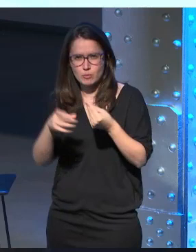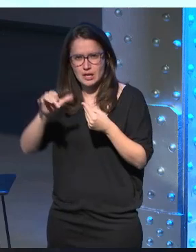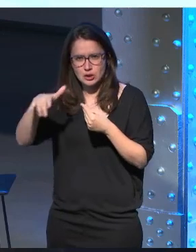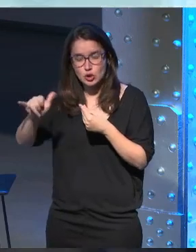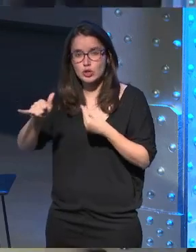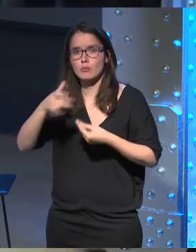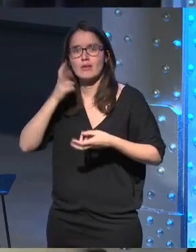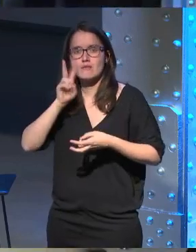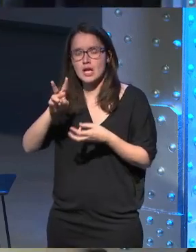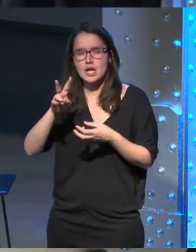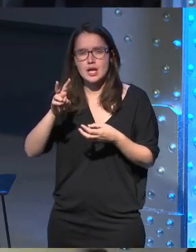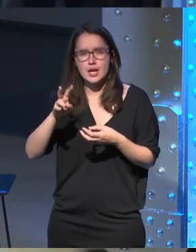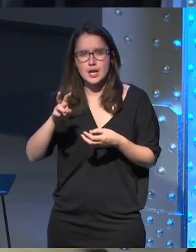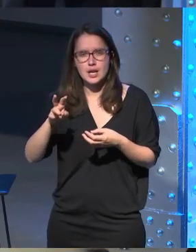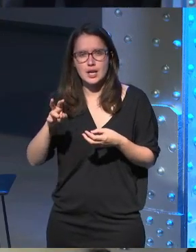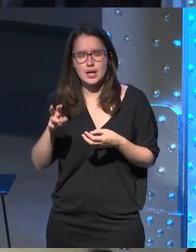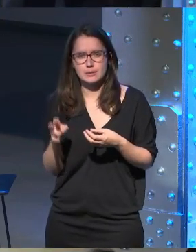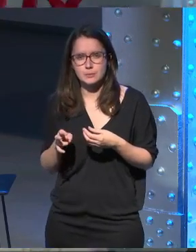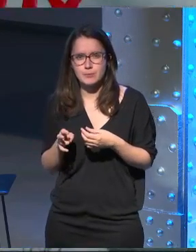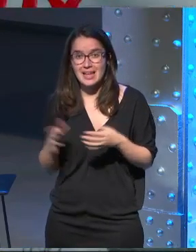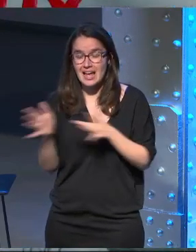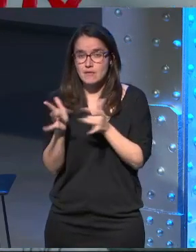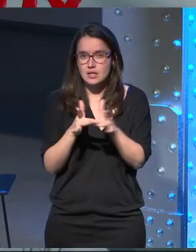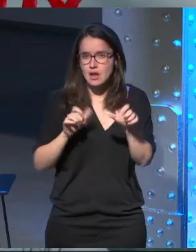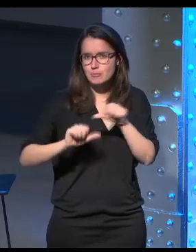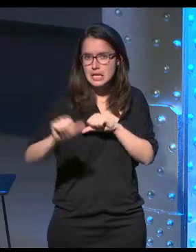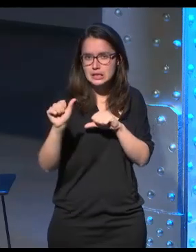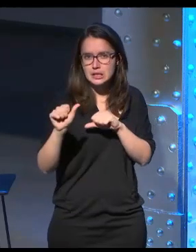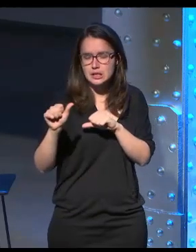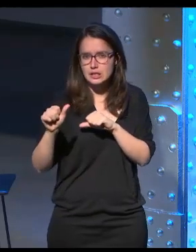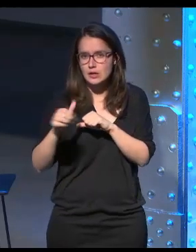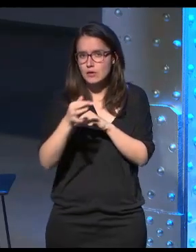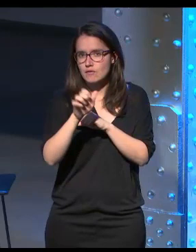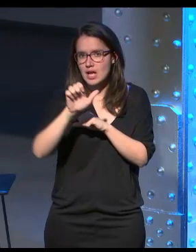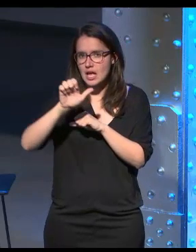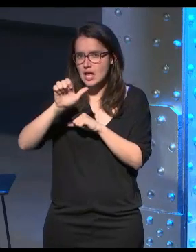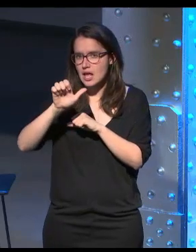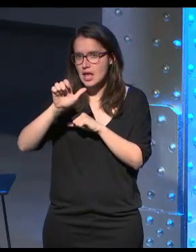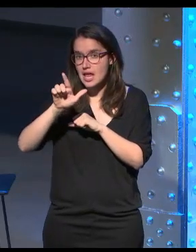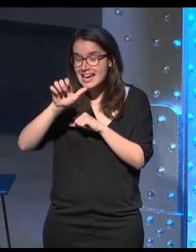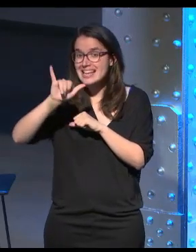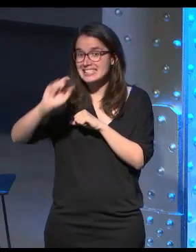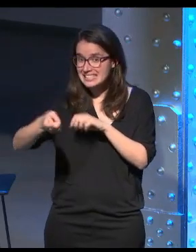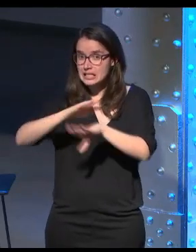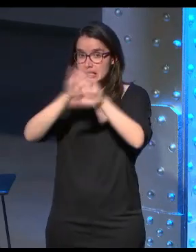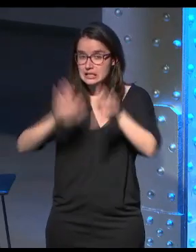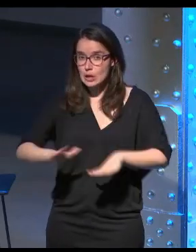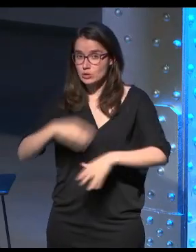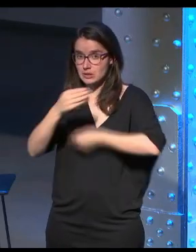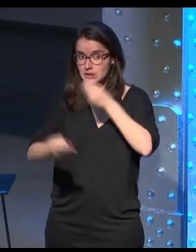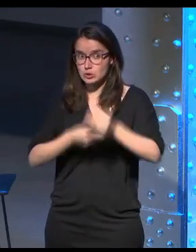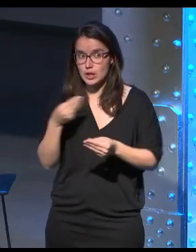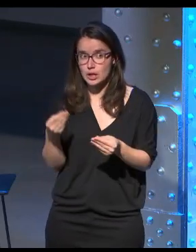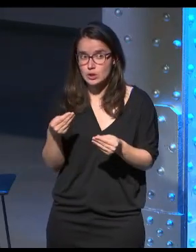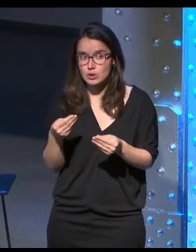vais a poder ver a partir de de abril en esta casa Félix y la última experiencia que estamos produciendo